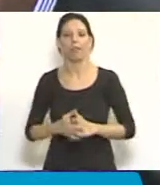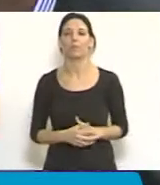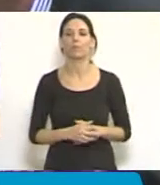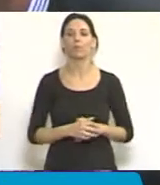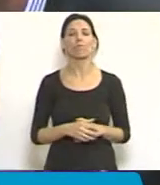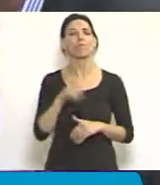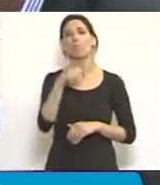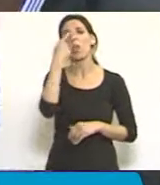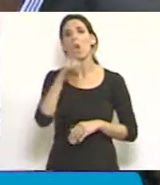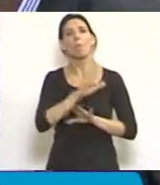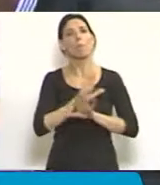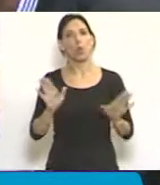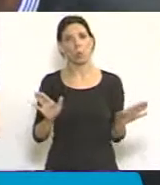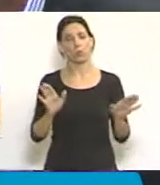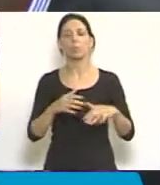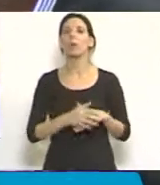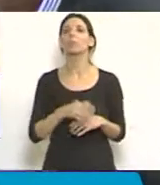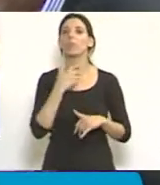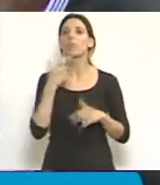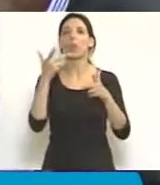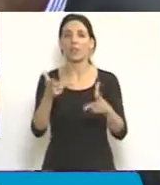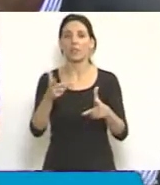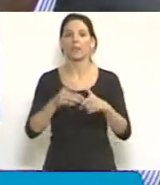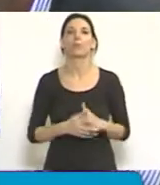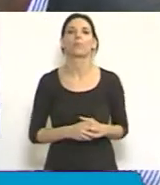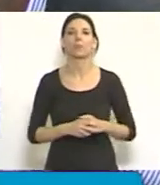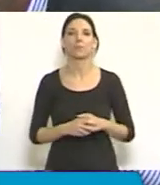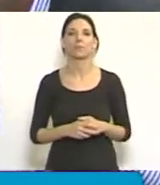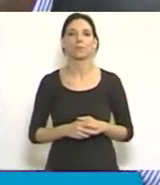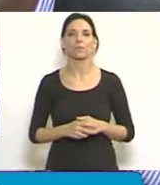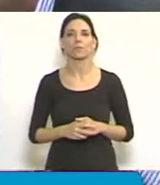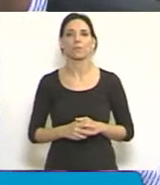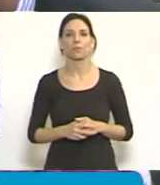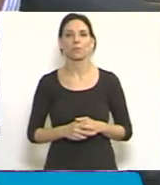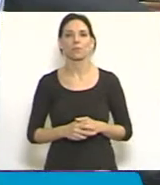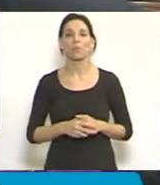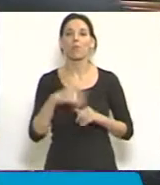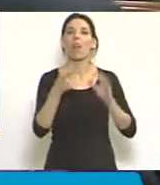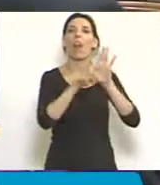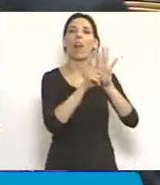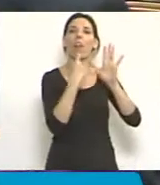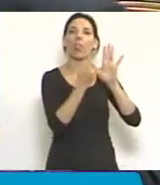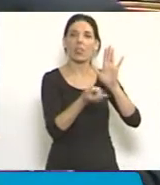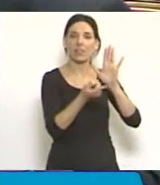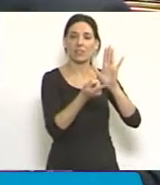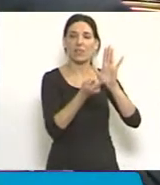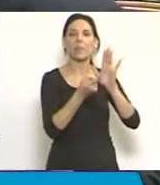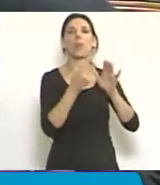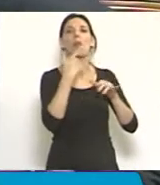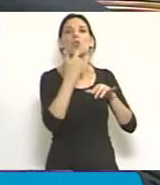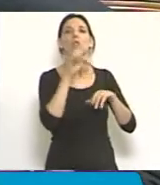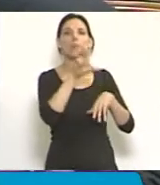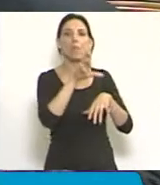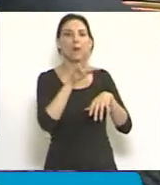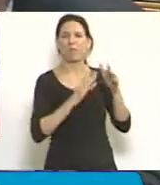Por último, en este aspecto, la ley menciona la superintendencia, deja en